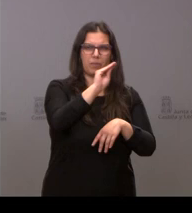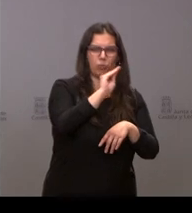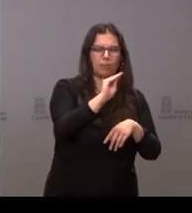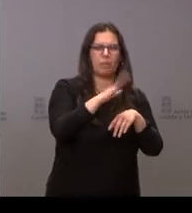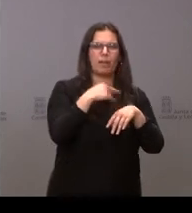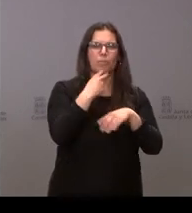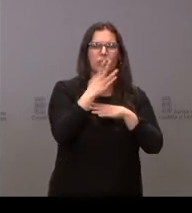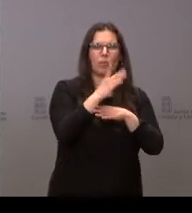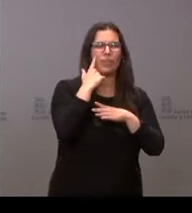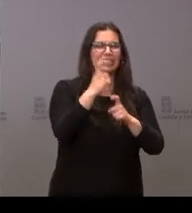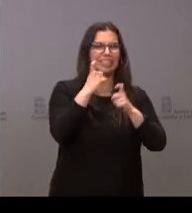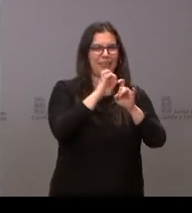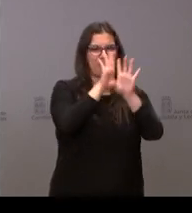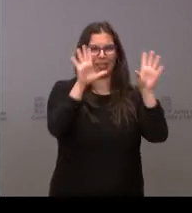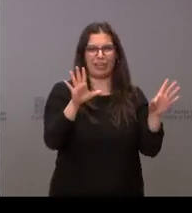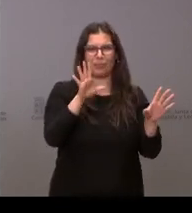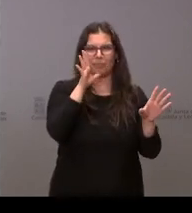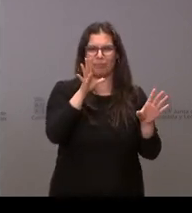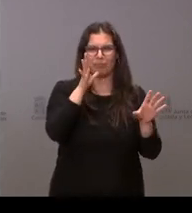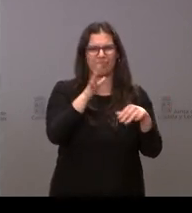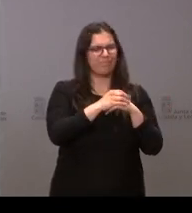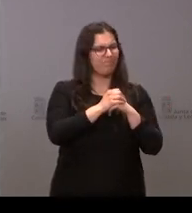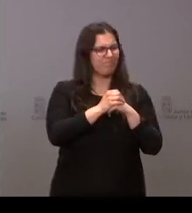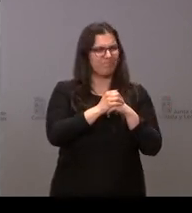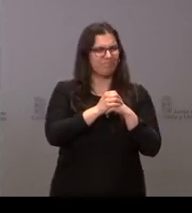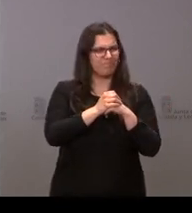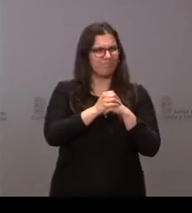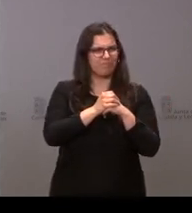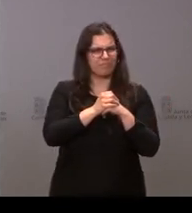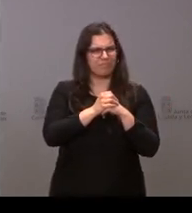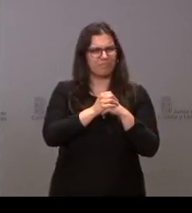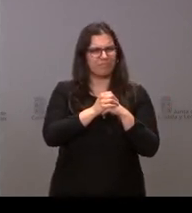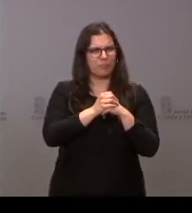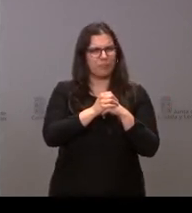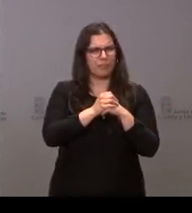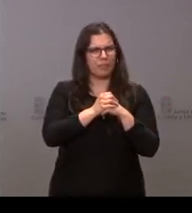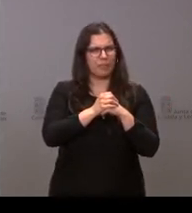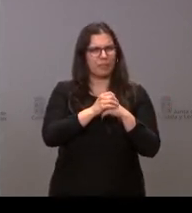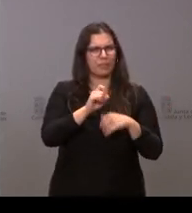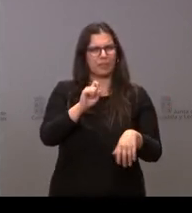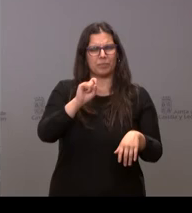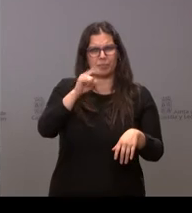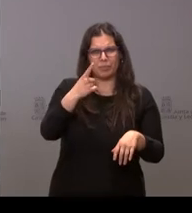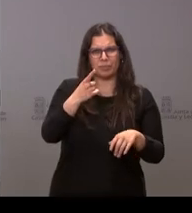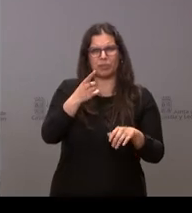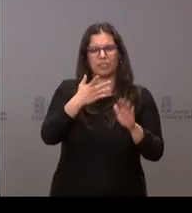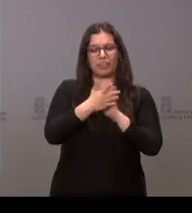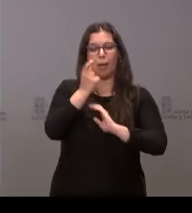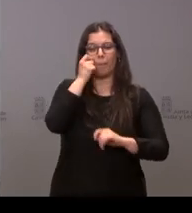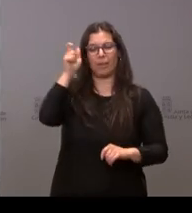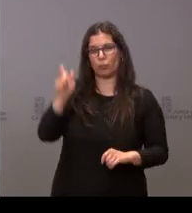porque ya es la tercera órbana de prensa que la planteo. Se trata del compromiso de Mañueco